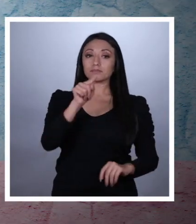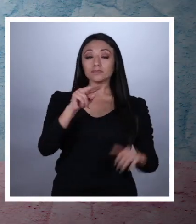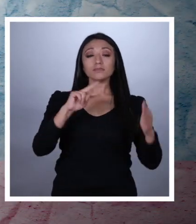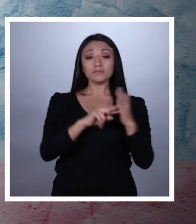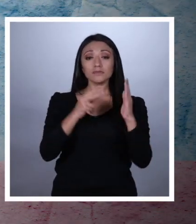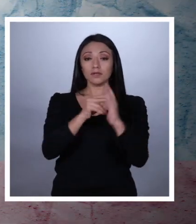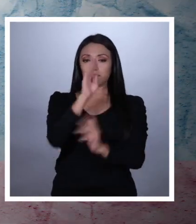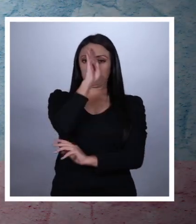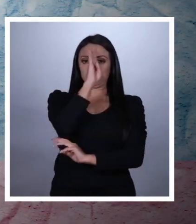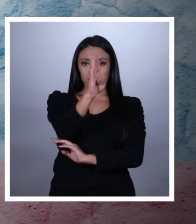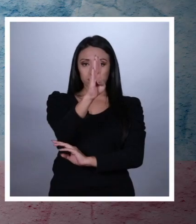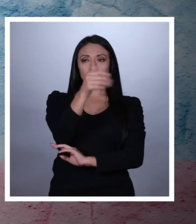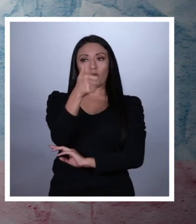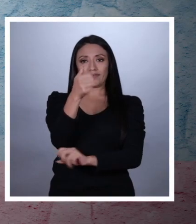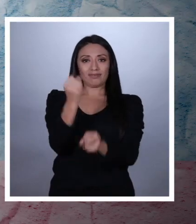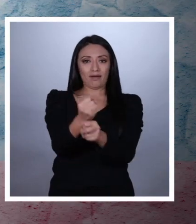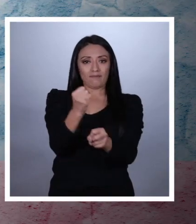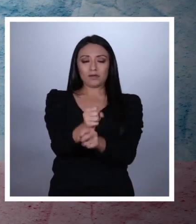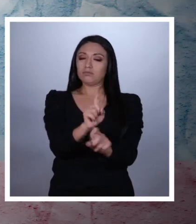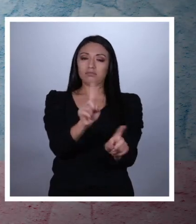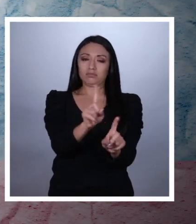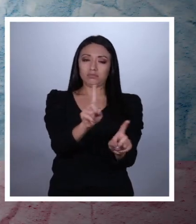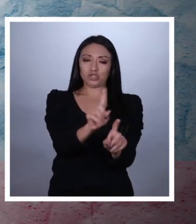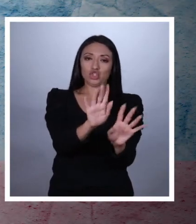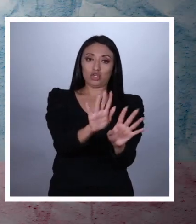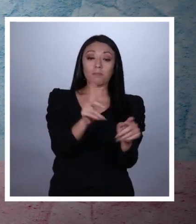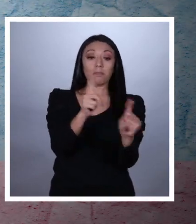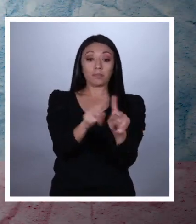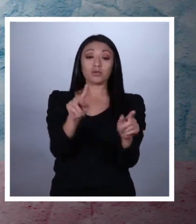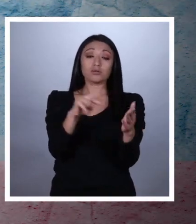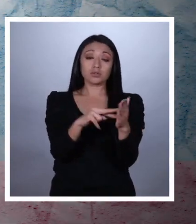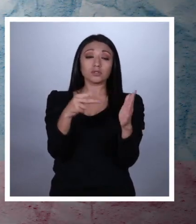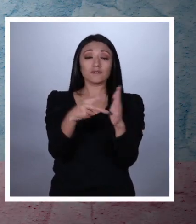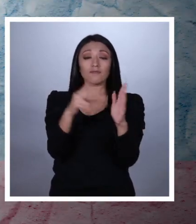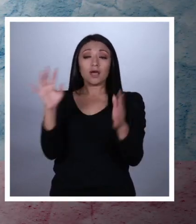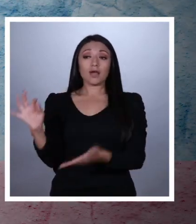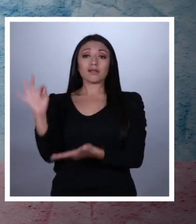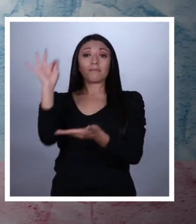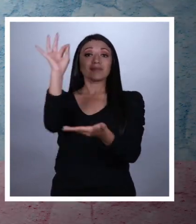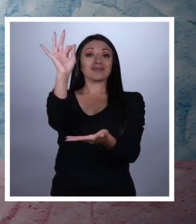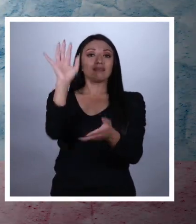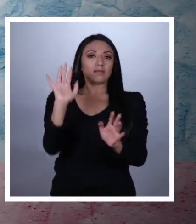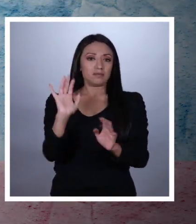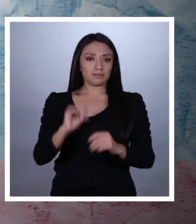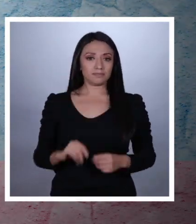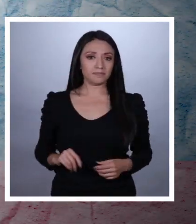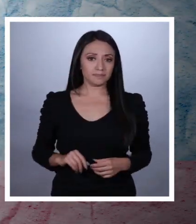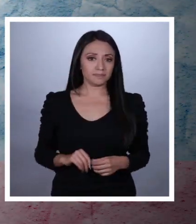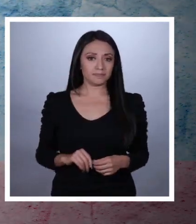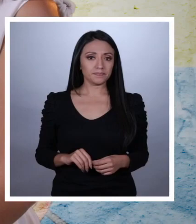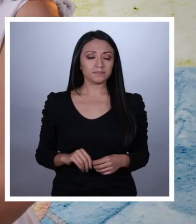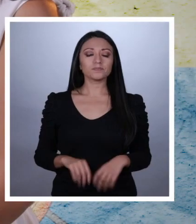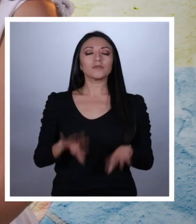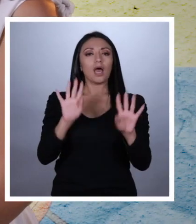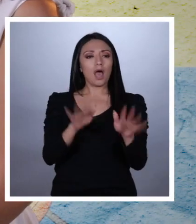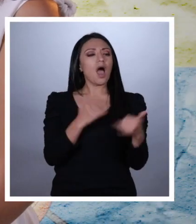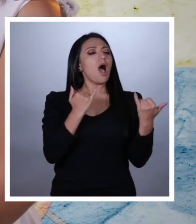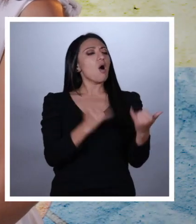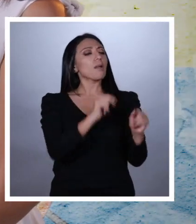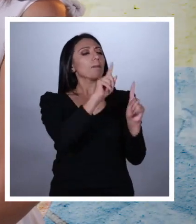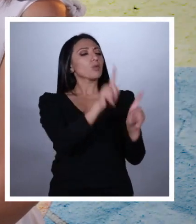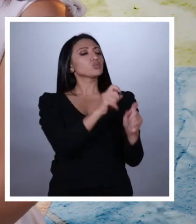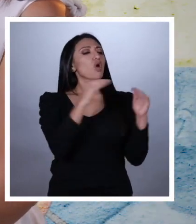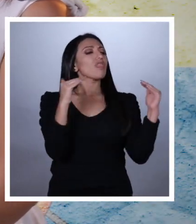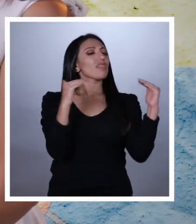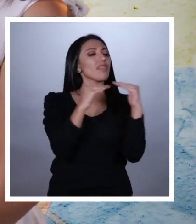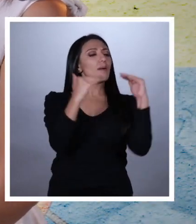sinónimo de honestidad o buenas gestiones. Pero sí, habla de la representatividad. Ahora,